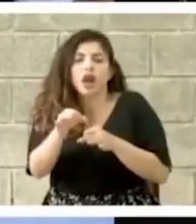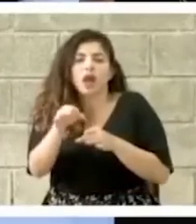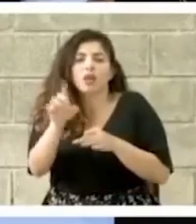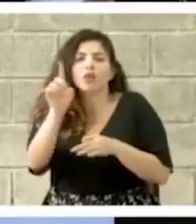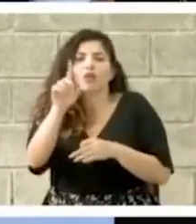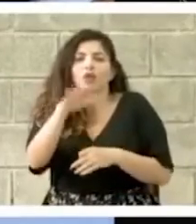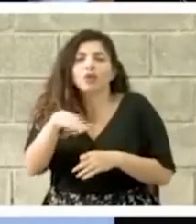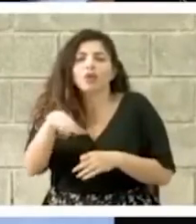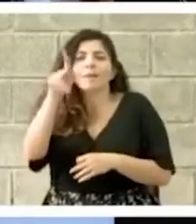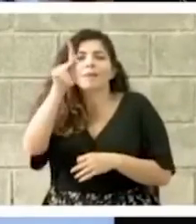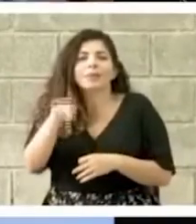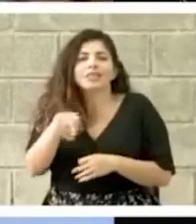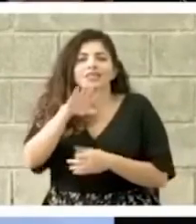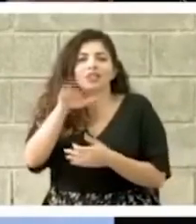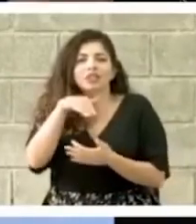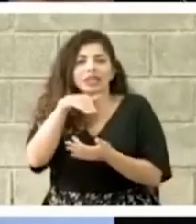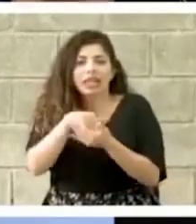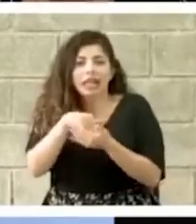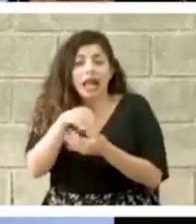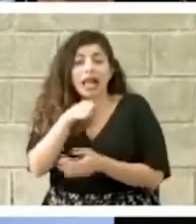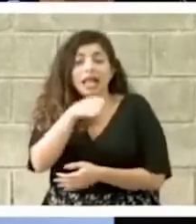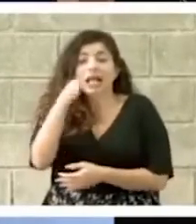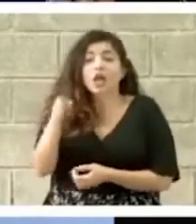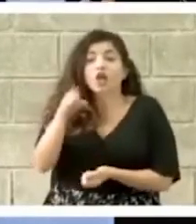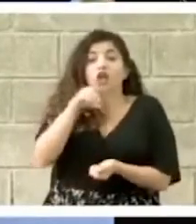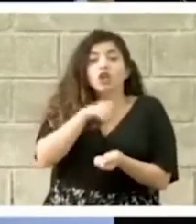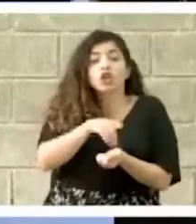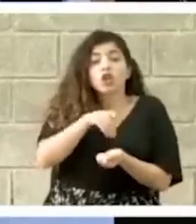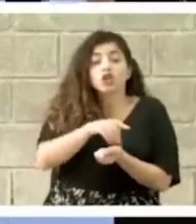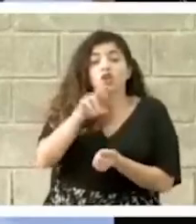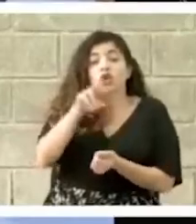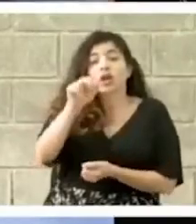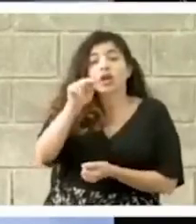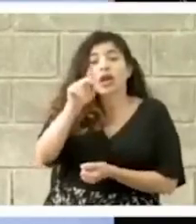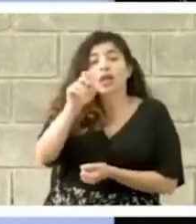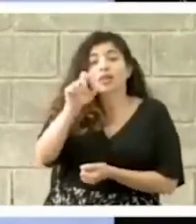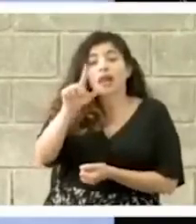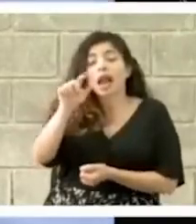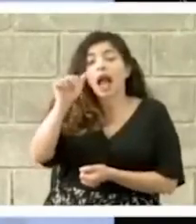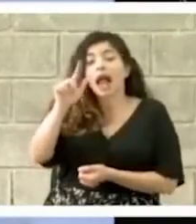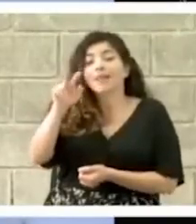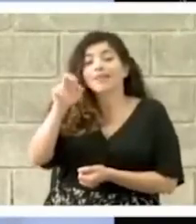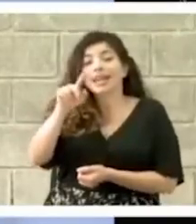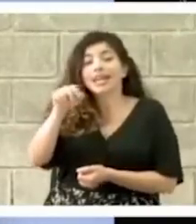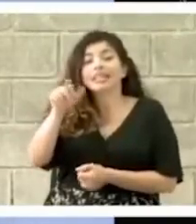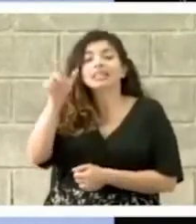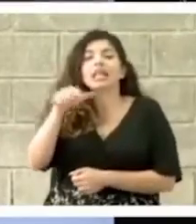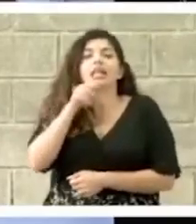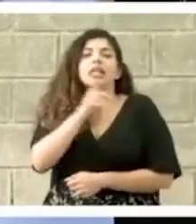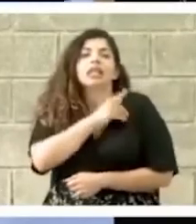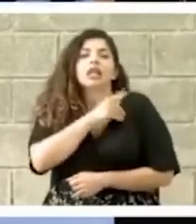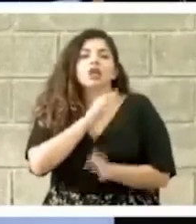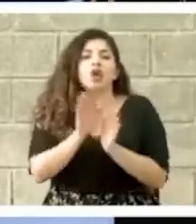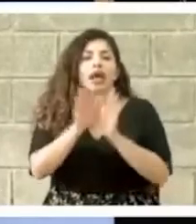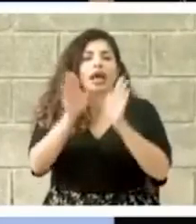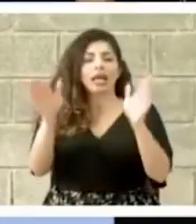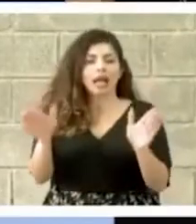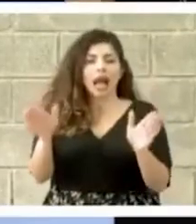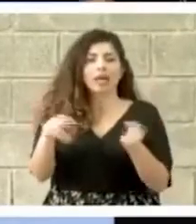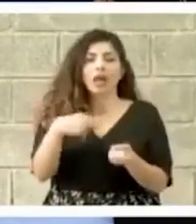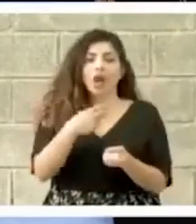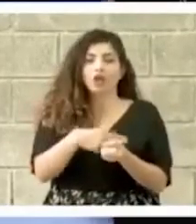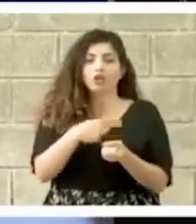Pacífico Central. Y el doctor Randall Álvarez es el director general del